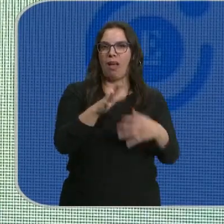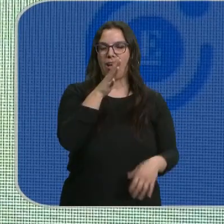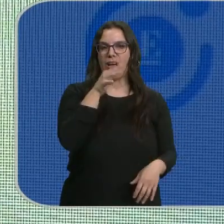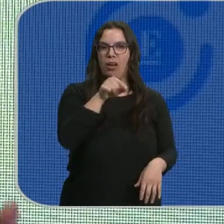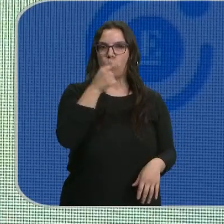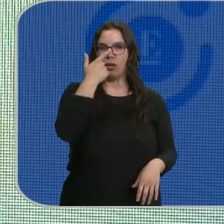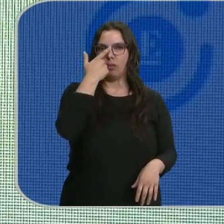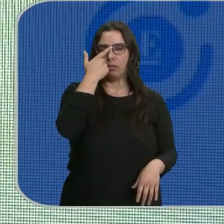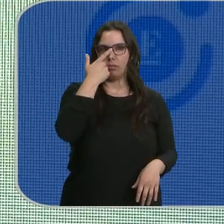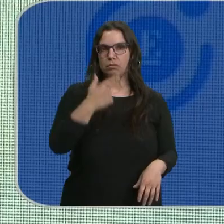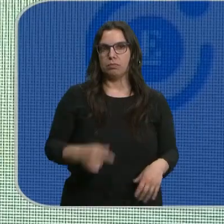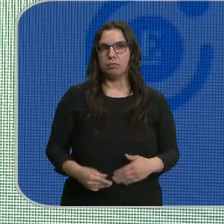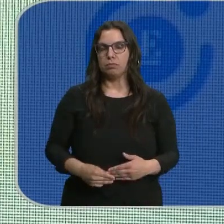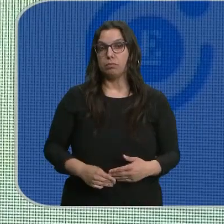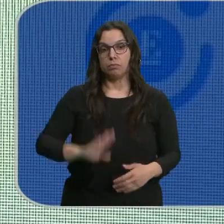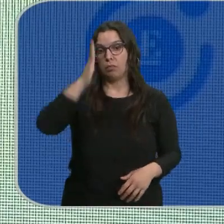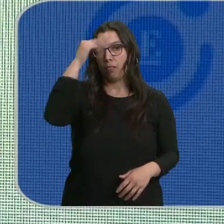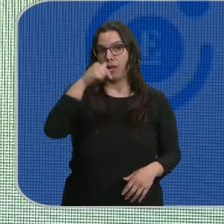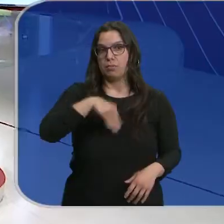hídricas, las infraestructuras hidráulicas.